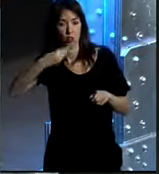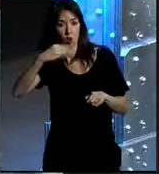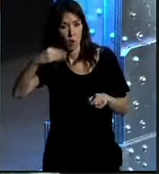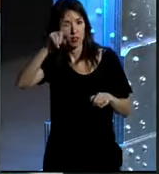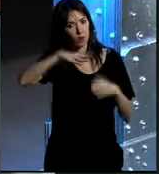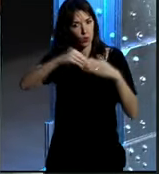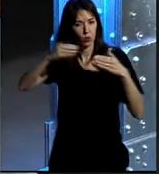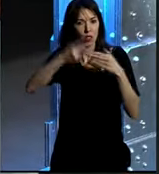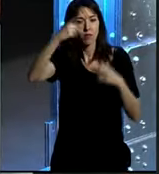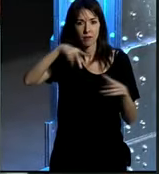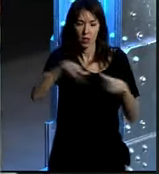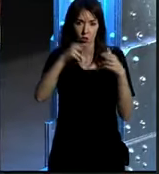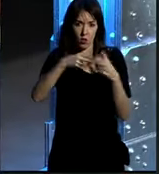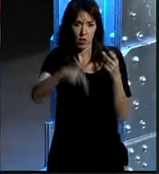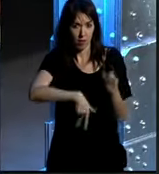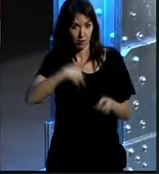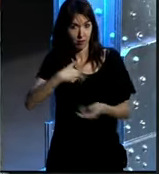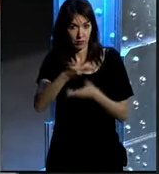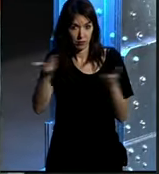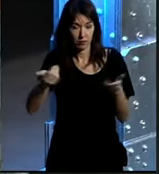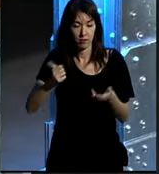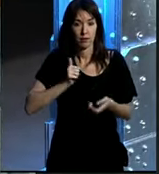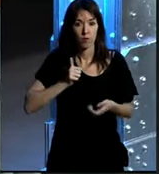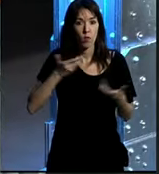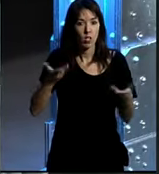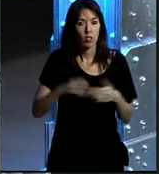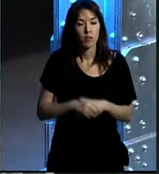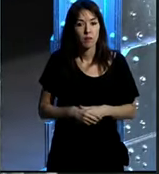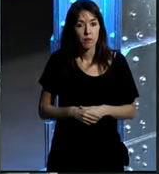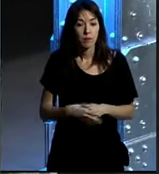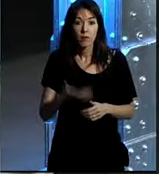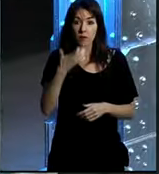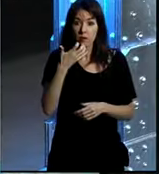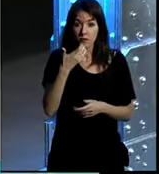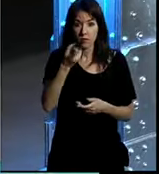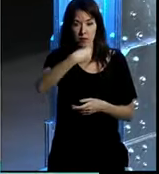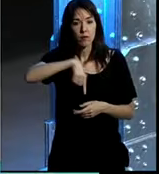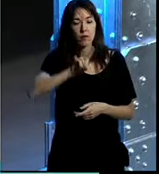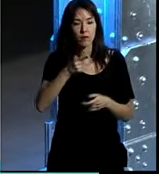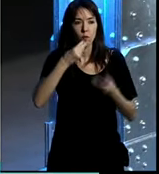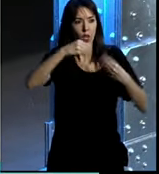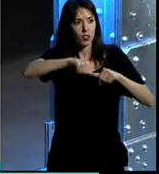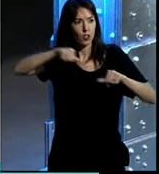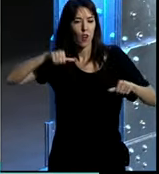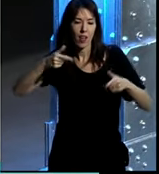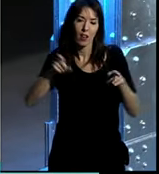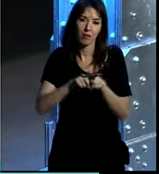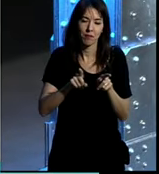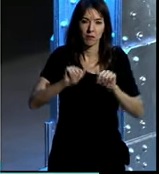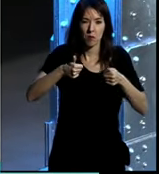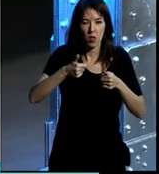para los clientes y para la sociedad en general. Entonces, en nuestro caso, nuestra historia empieza